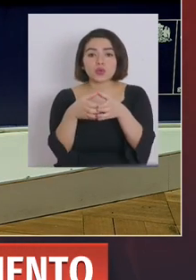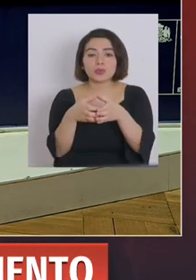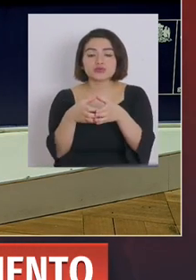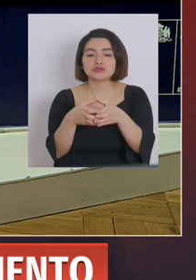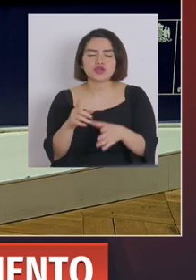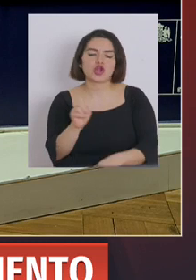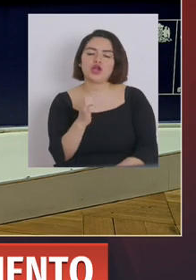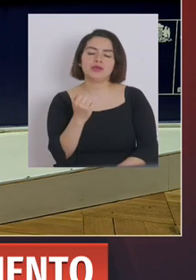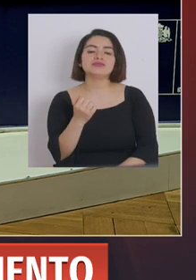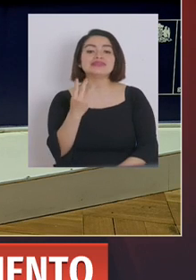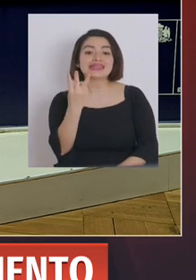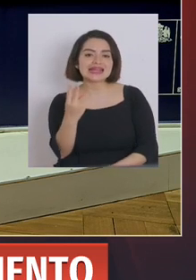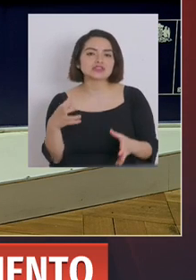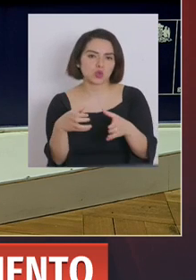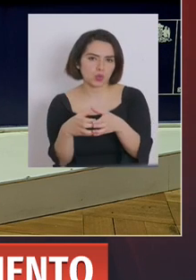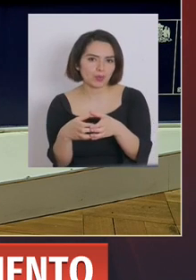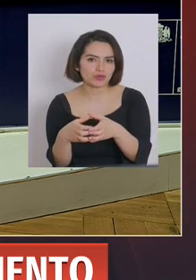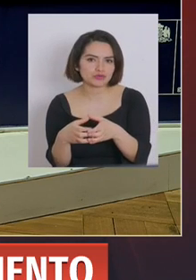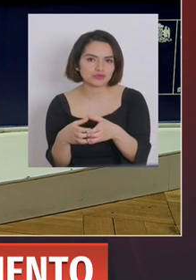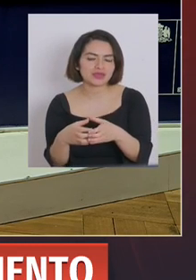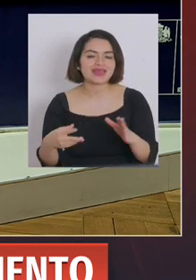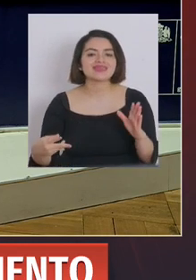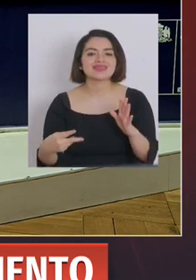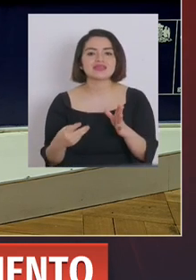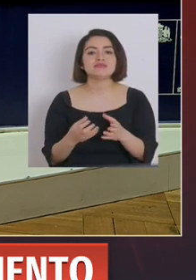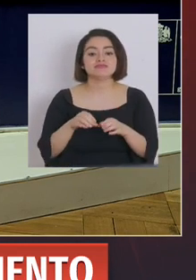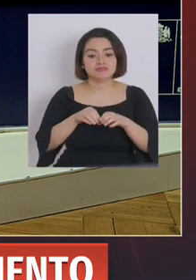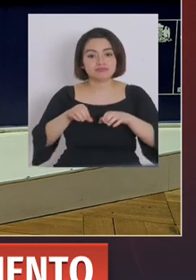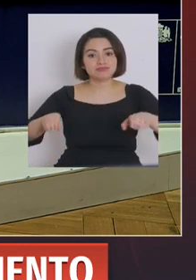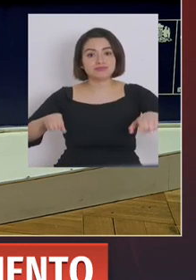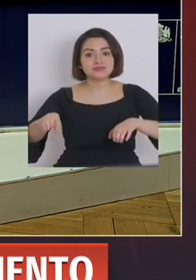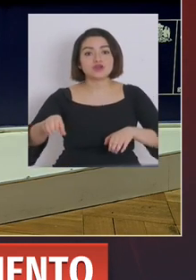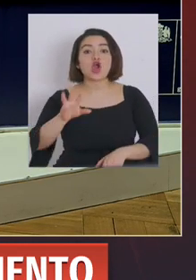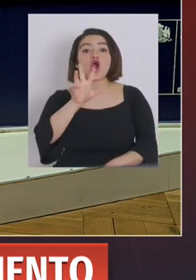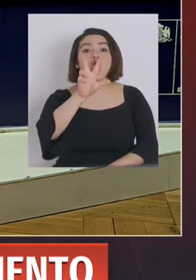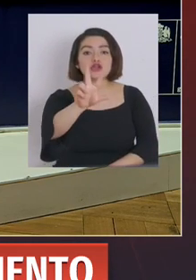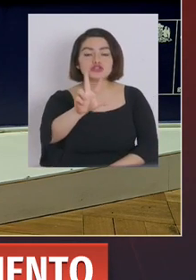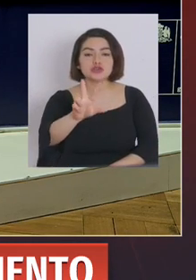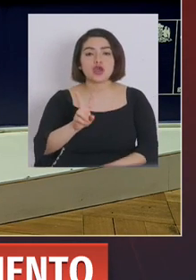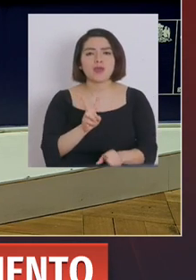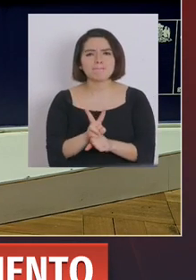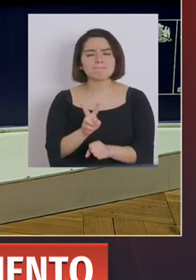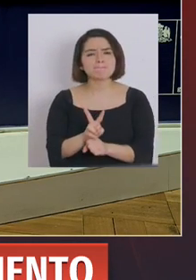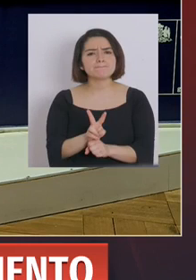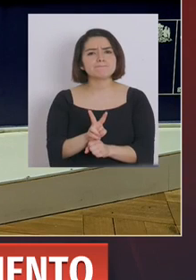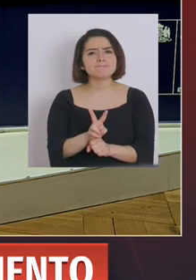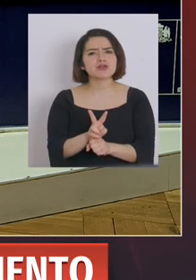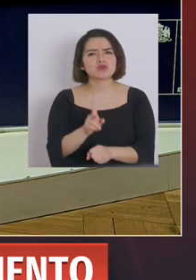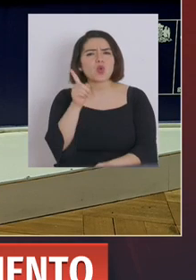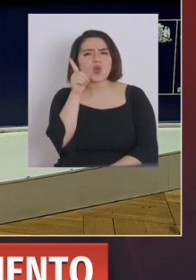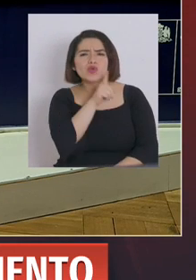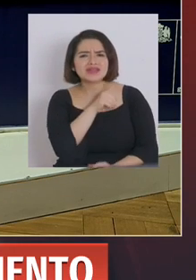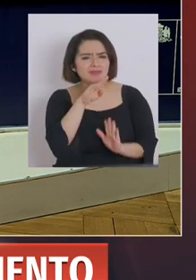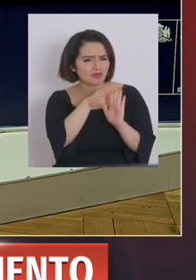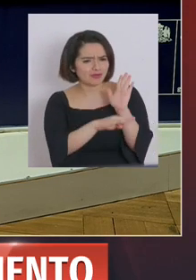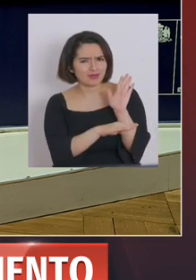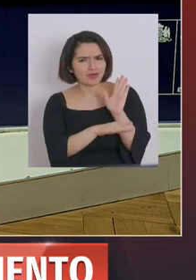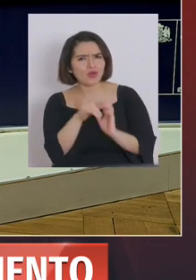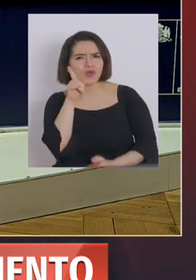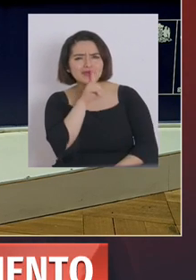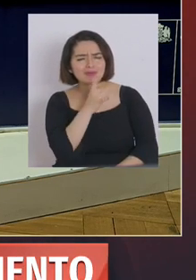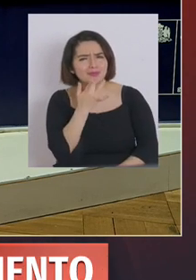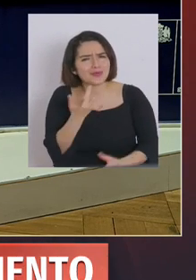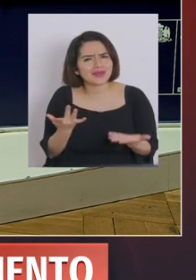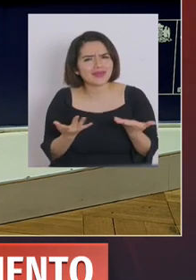no, tres grupos que se dividen en ocho, se subdividen en ocho, y los profesores están en los últimos lugares. ¿Por qué se